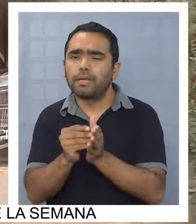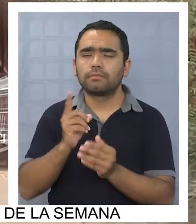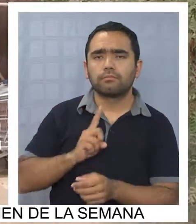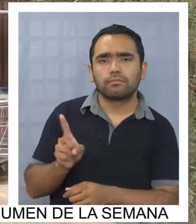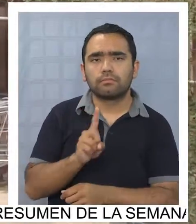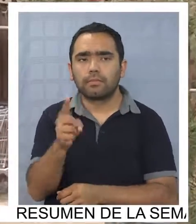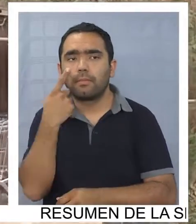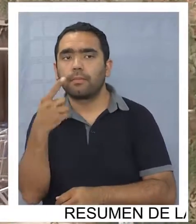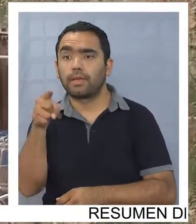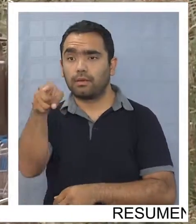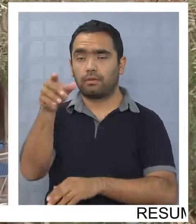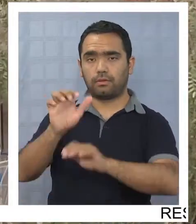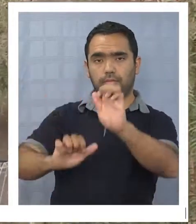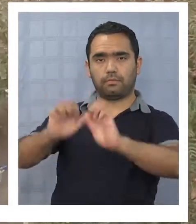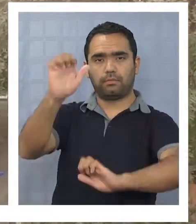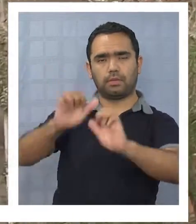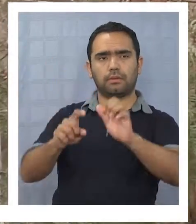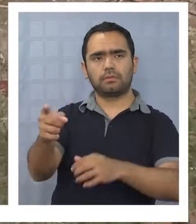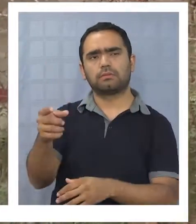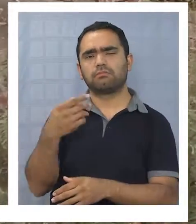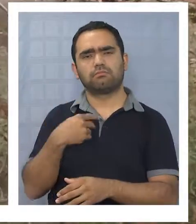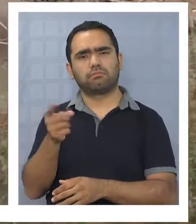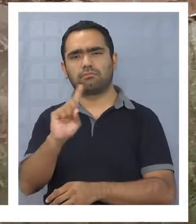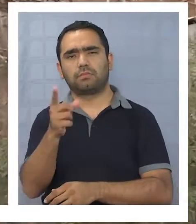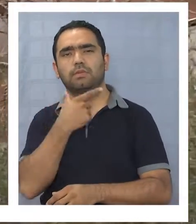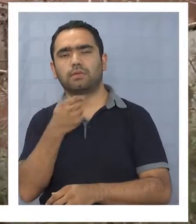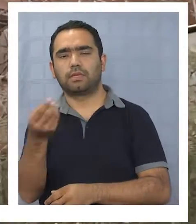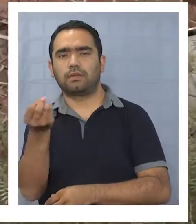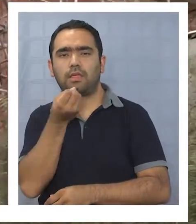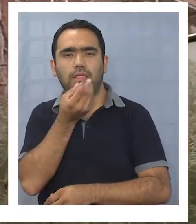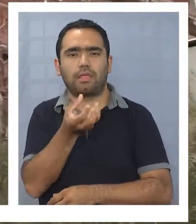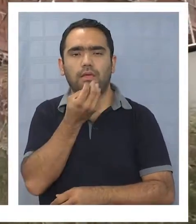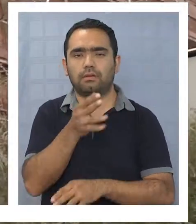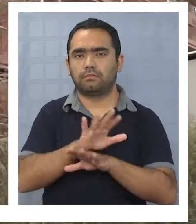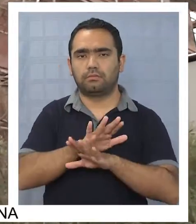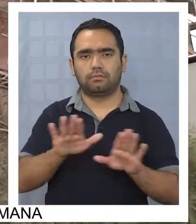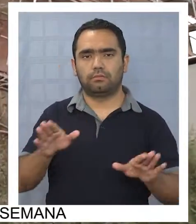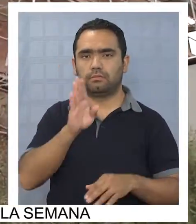sin embargo la empresa a cargo de las obras no accedió a dar declaraciones.